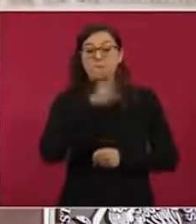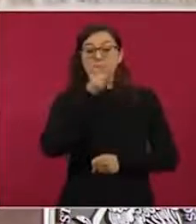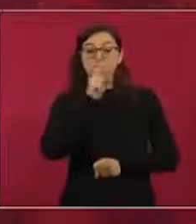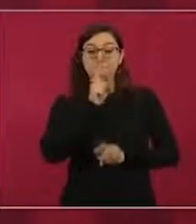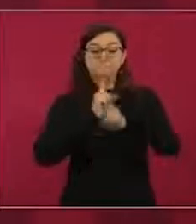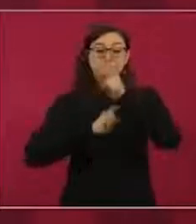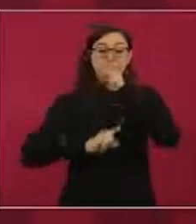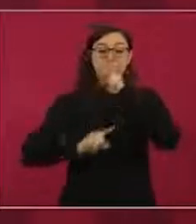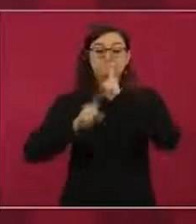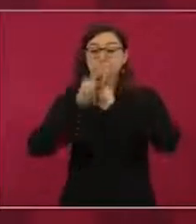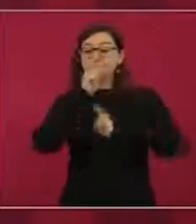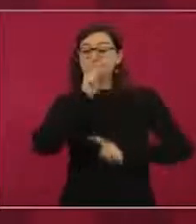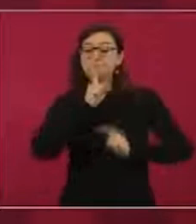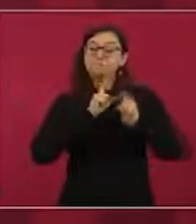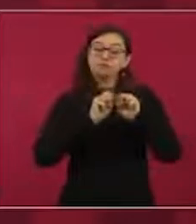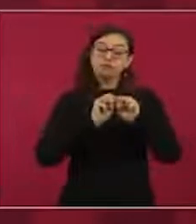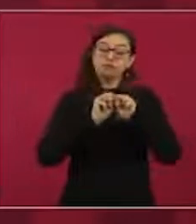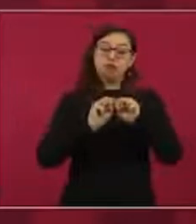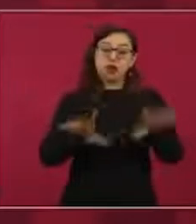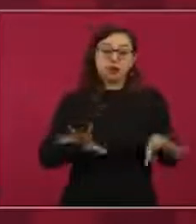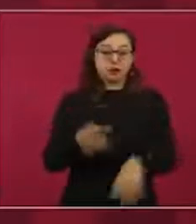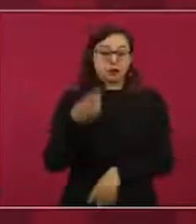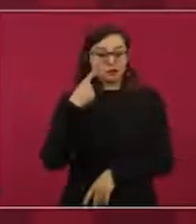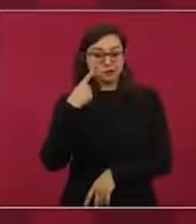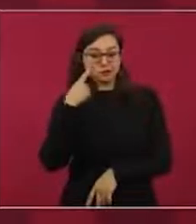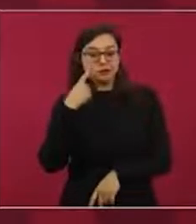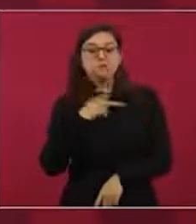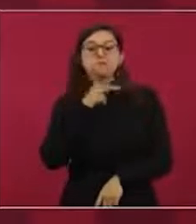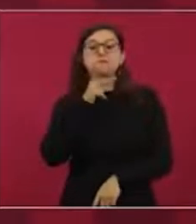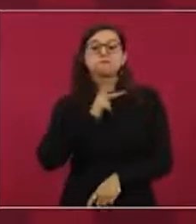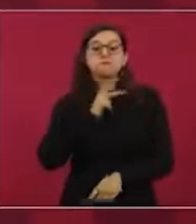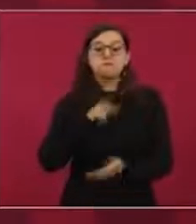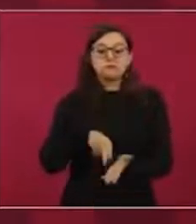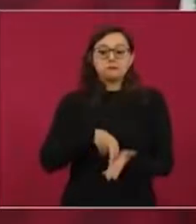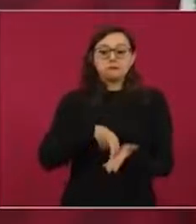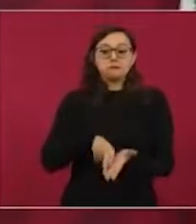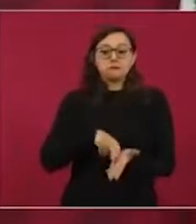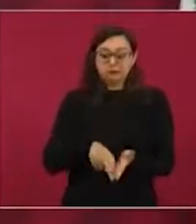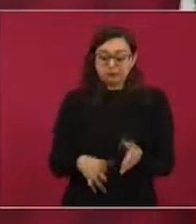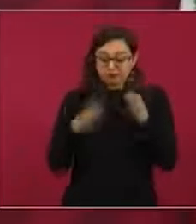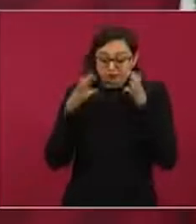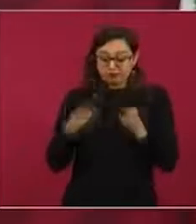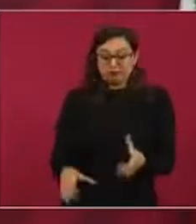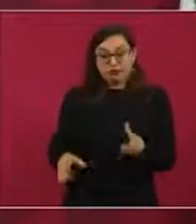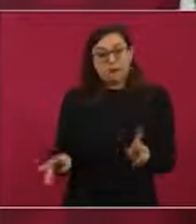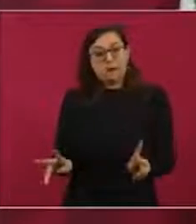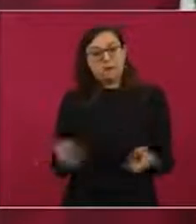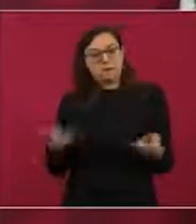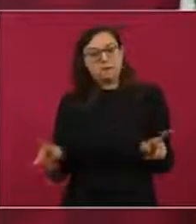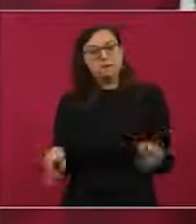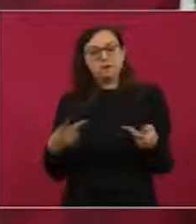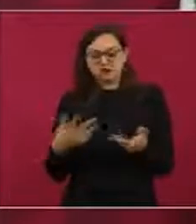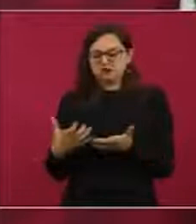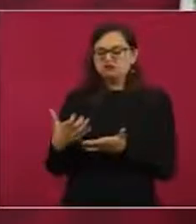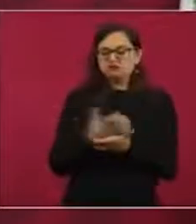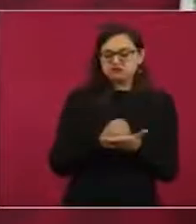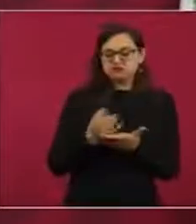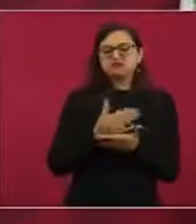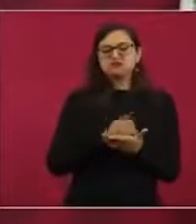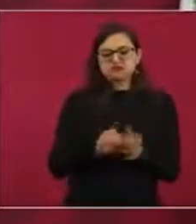vender petróleo crudo que comprar, digo, que producir las gasolinas,